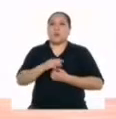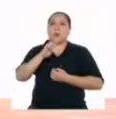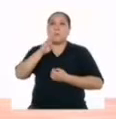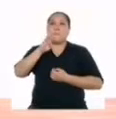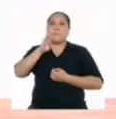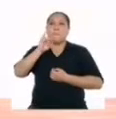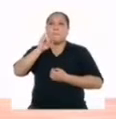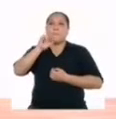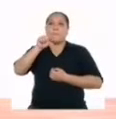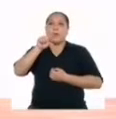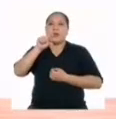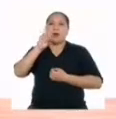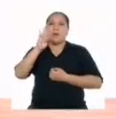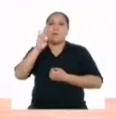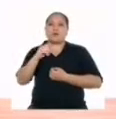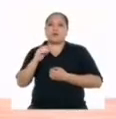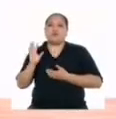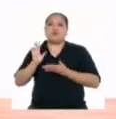beatbox.